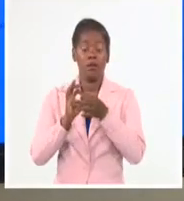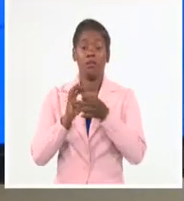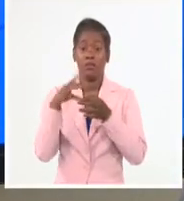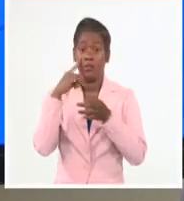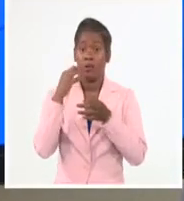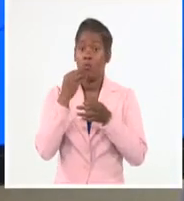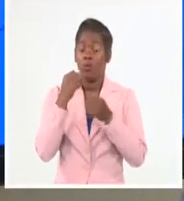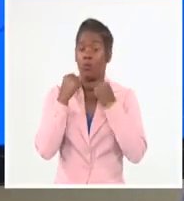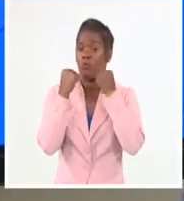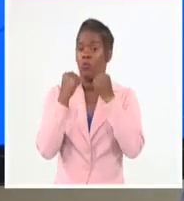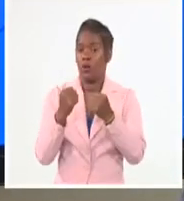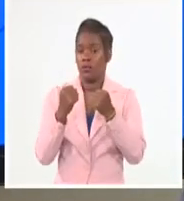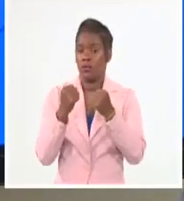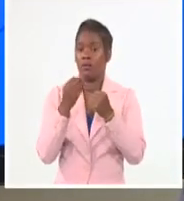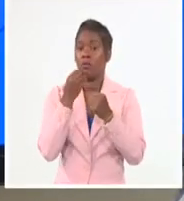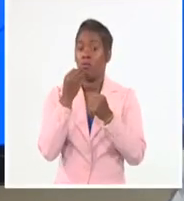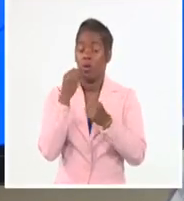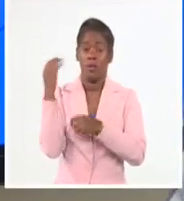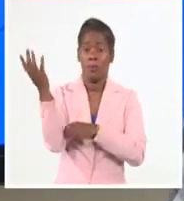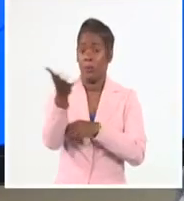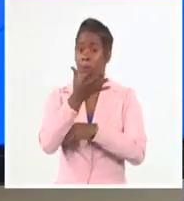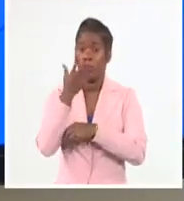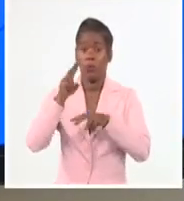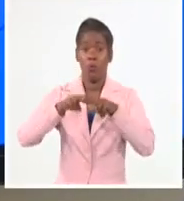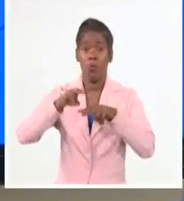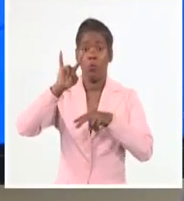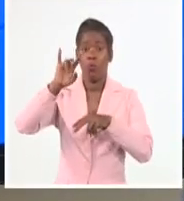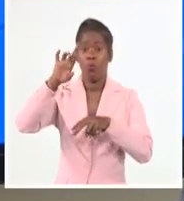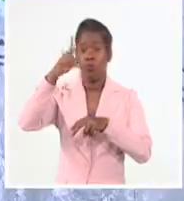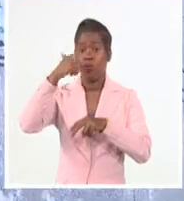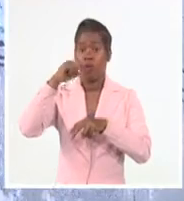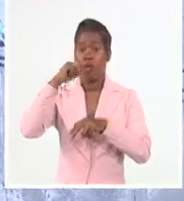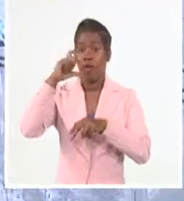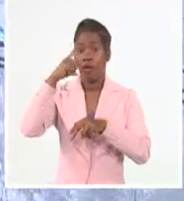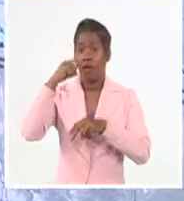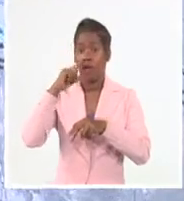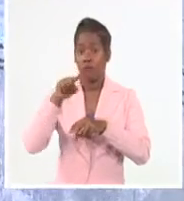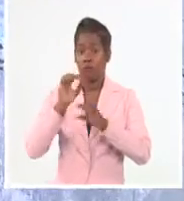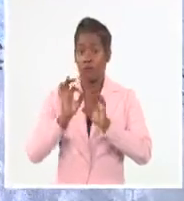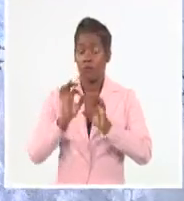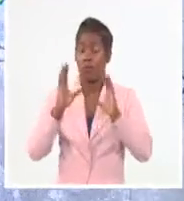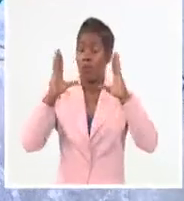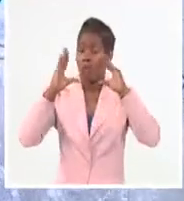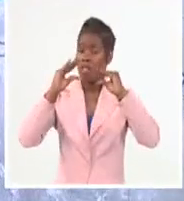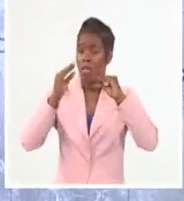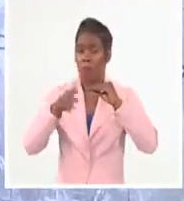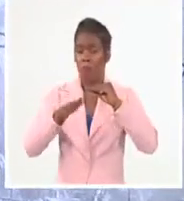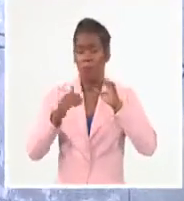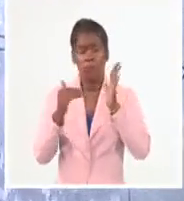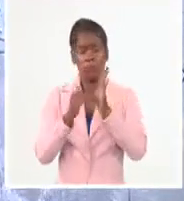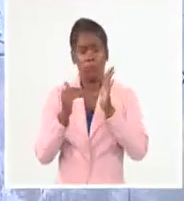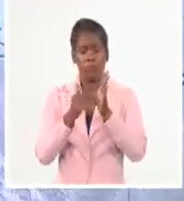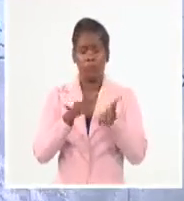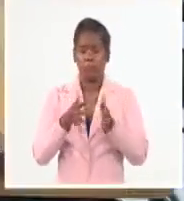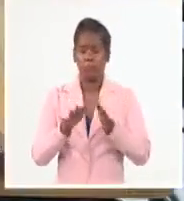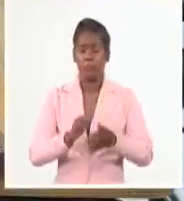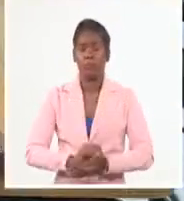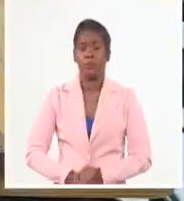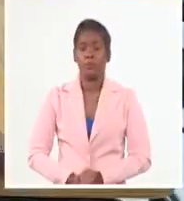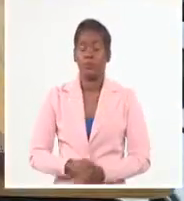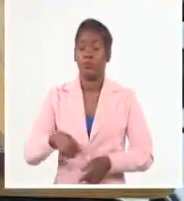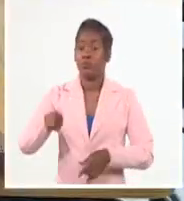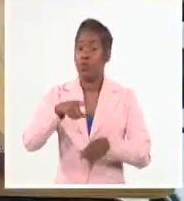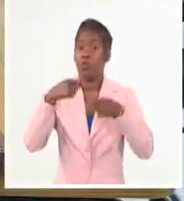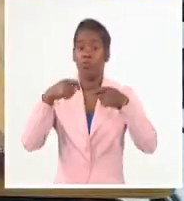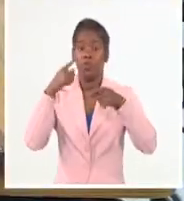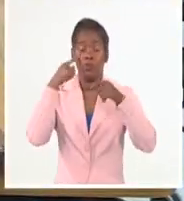ser superiores, con rachas huracanadas también en la tarde y la noche del día de hoy. Ante las lluvias previstas se debe prestar especial atención a los